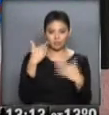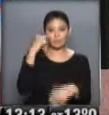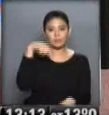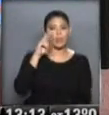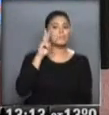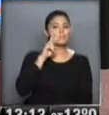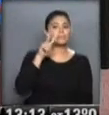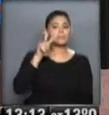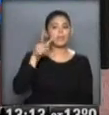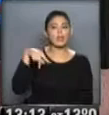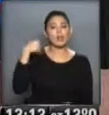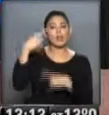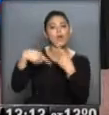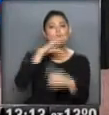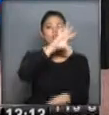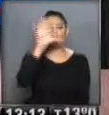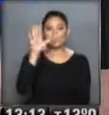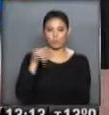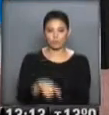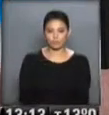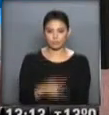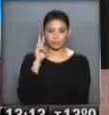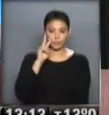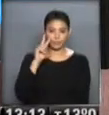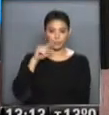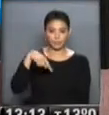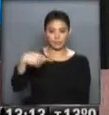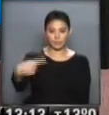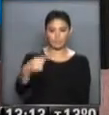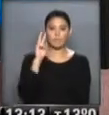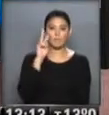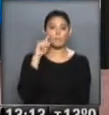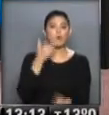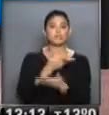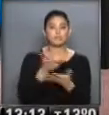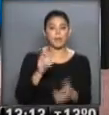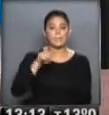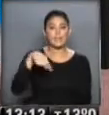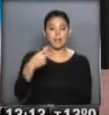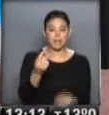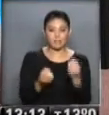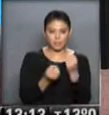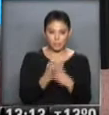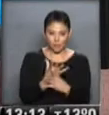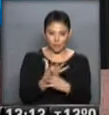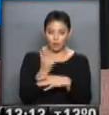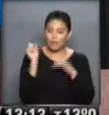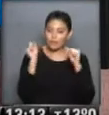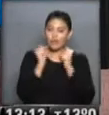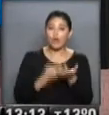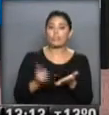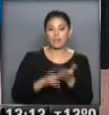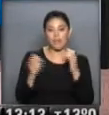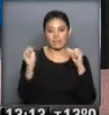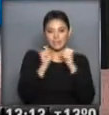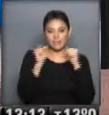vamos a ver cómo siguen las condiciones del tiempo, el pronóstico extendido. Nos está mostrando que mañana tempranito va a ser frío otra